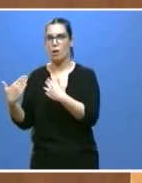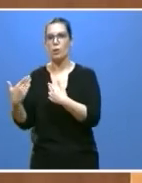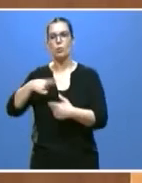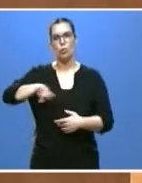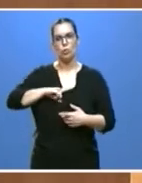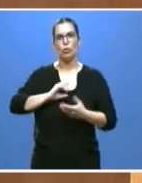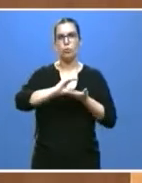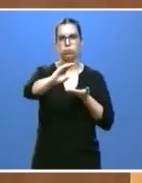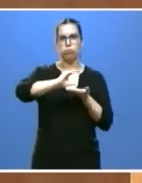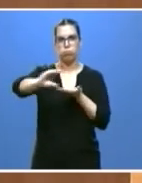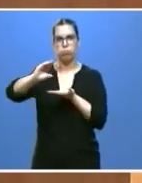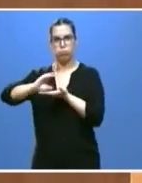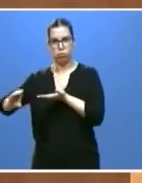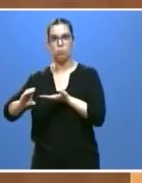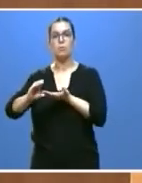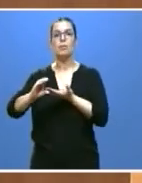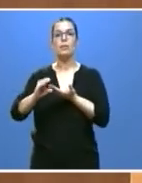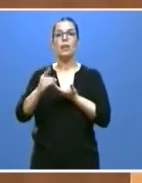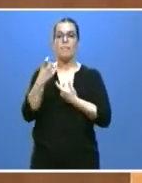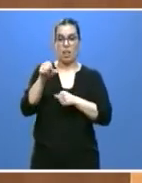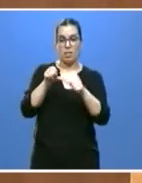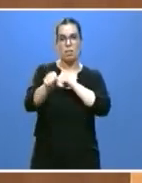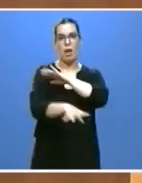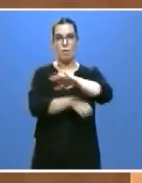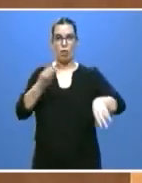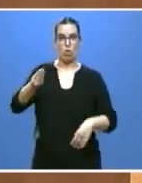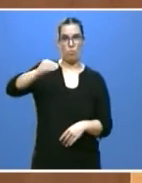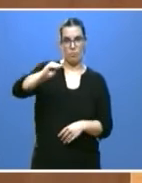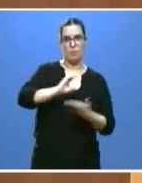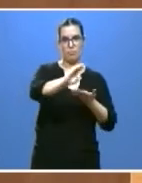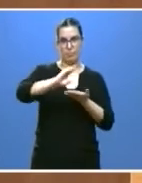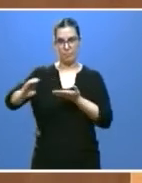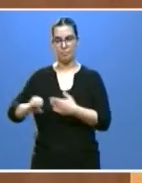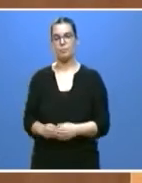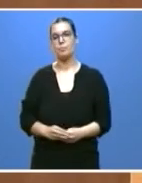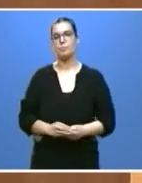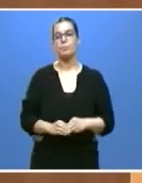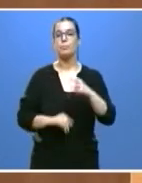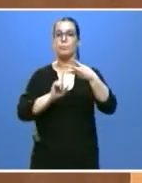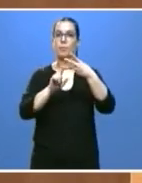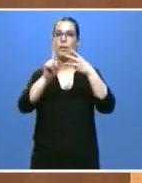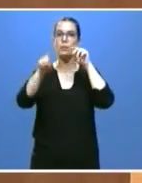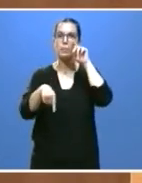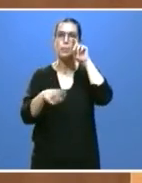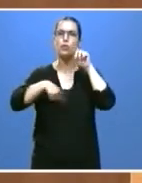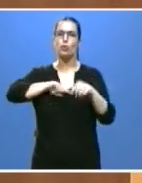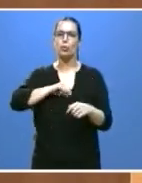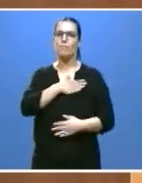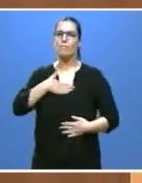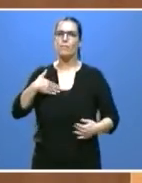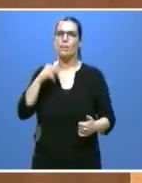liquidez y dotaremos de fondos extraordinarios. En tercer lugar, apostamos por la transparencia.